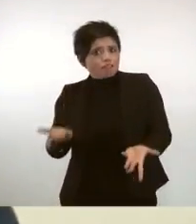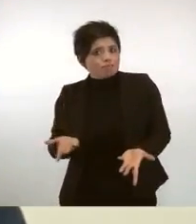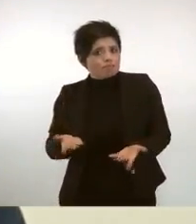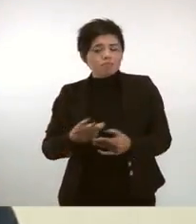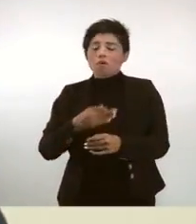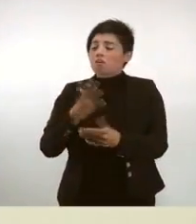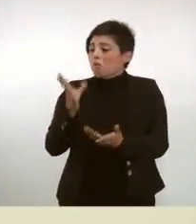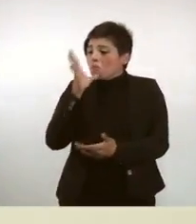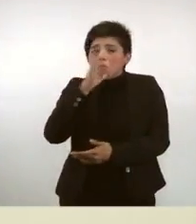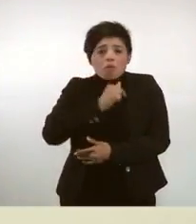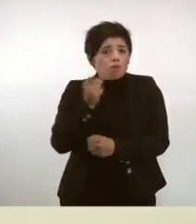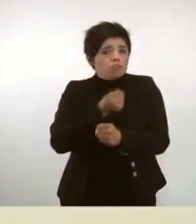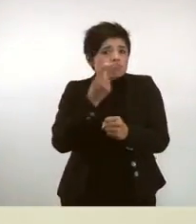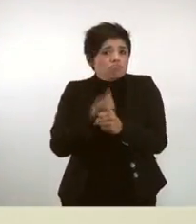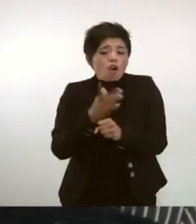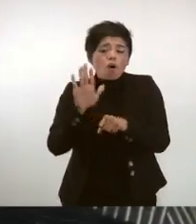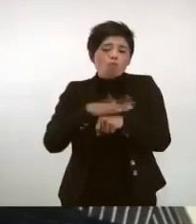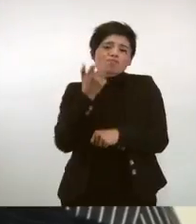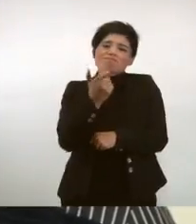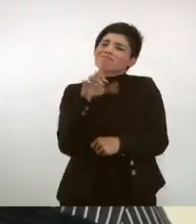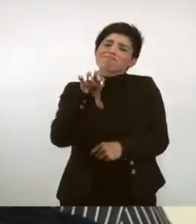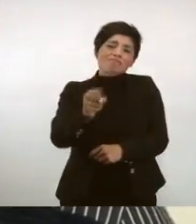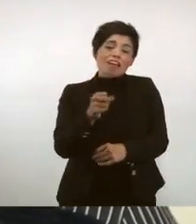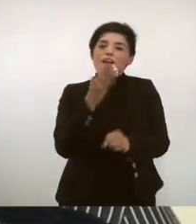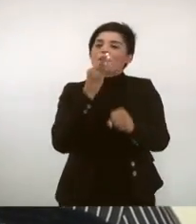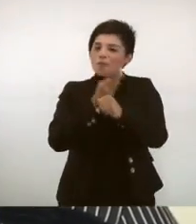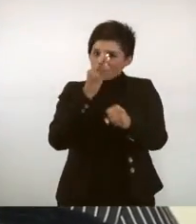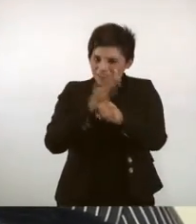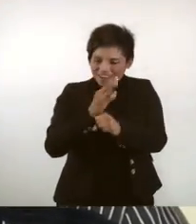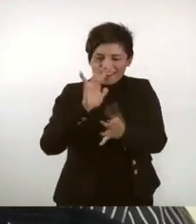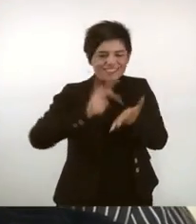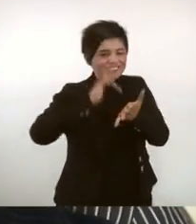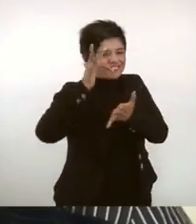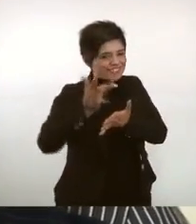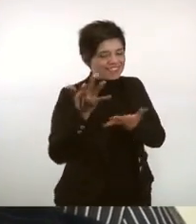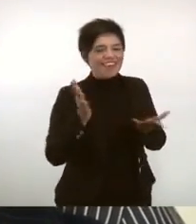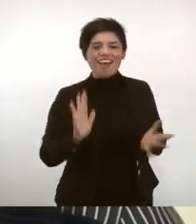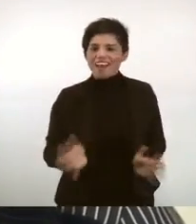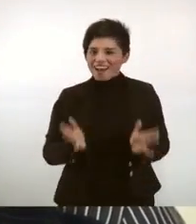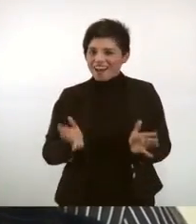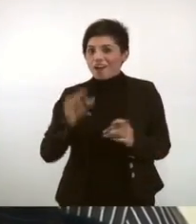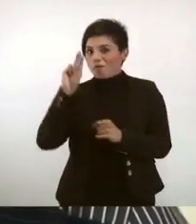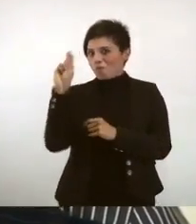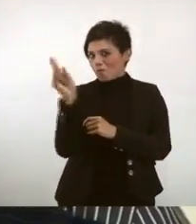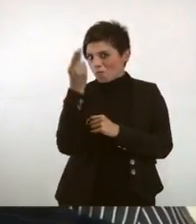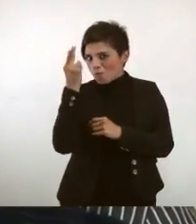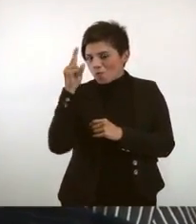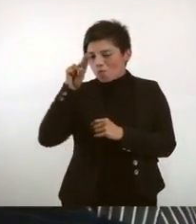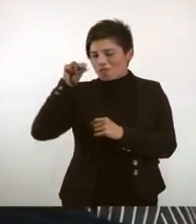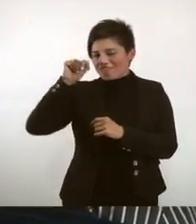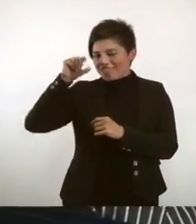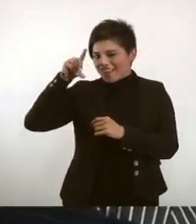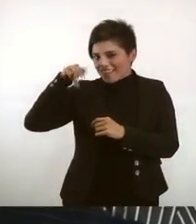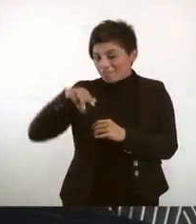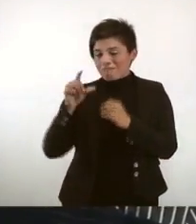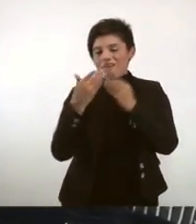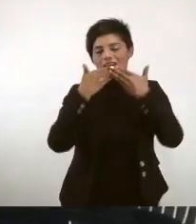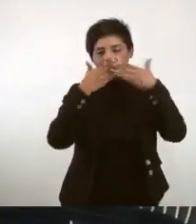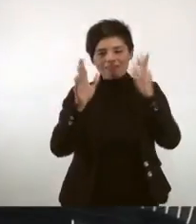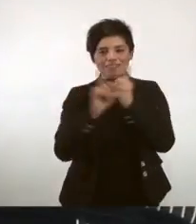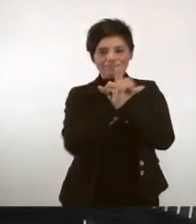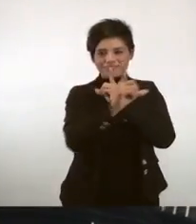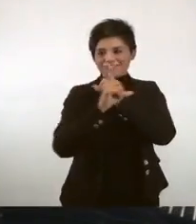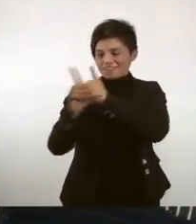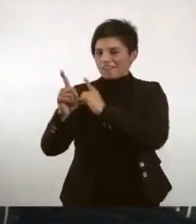Y no tuve la oportunidad por economía. Pero ahora sí que gracias a la universidad abierta a distancia,